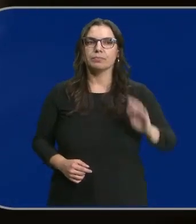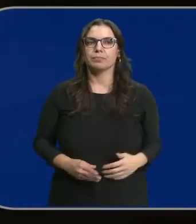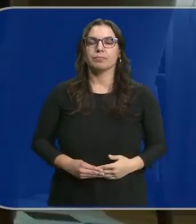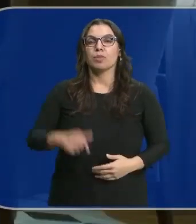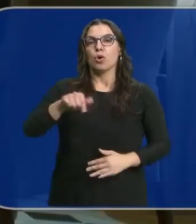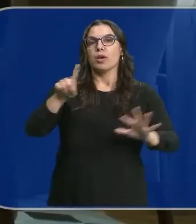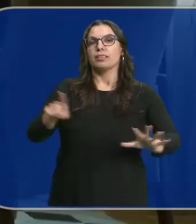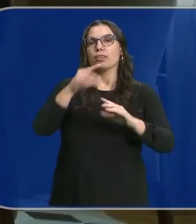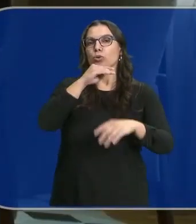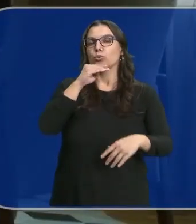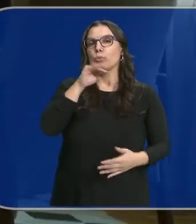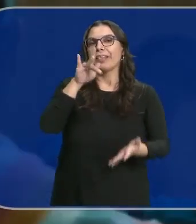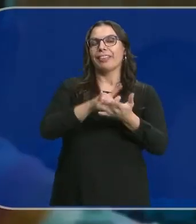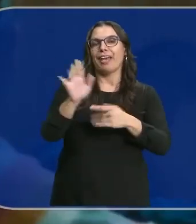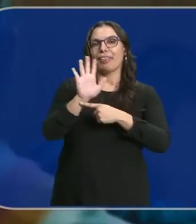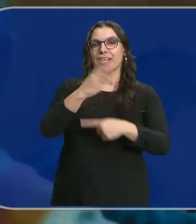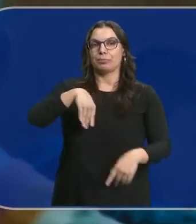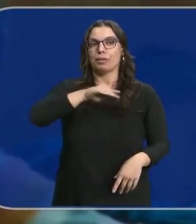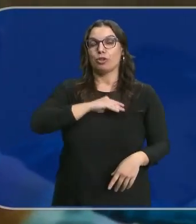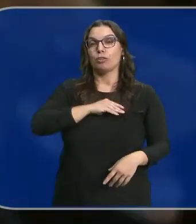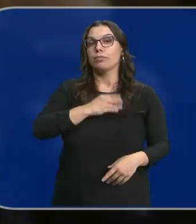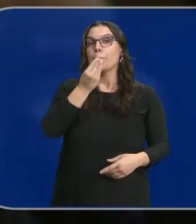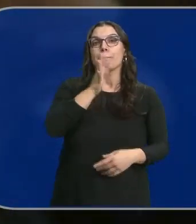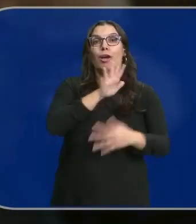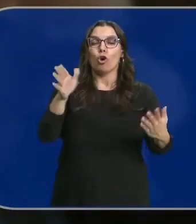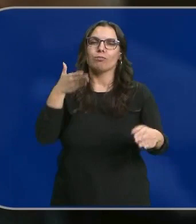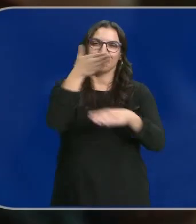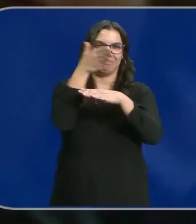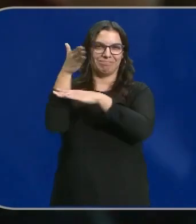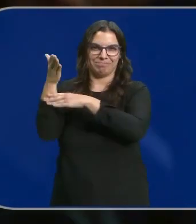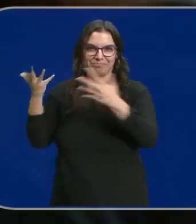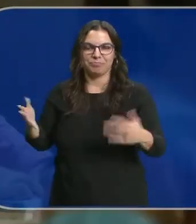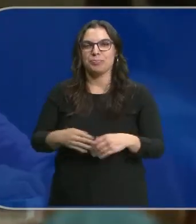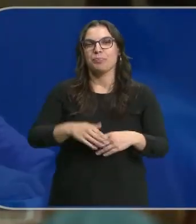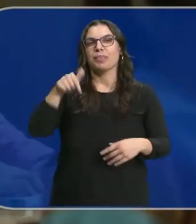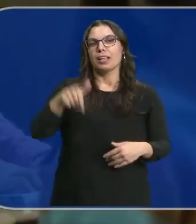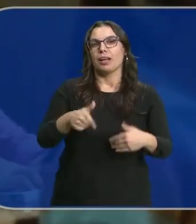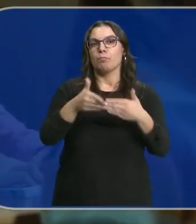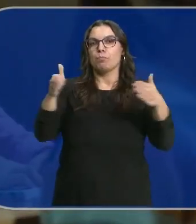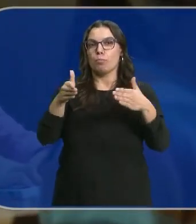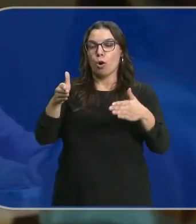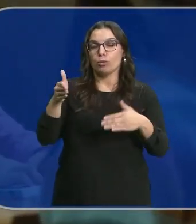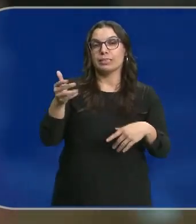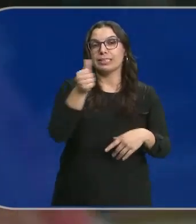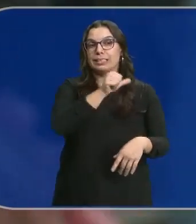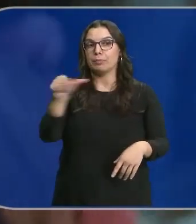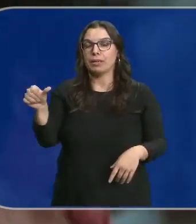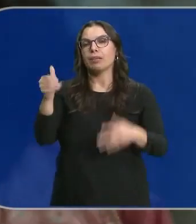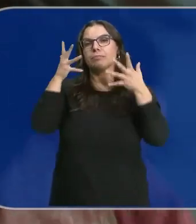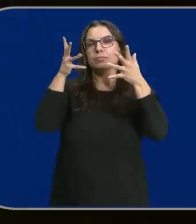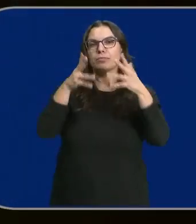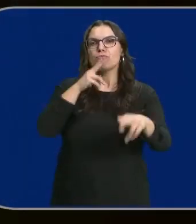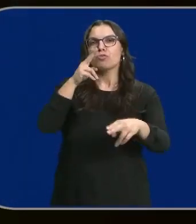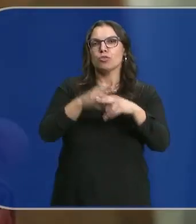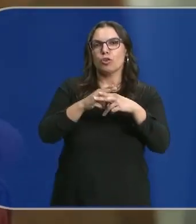Hoy, 6 de octubre, es el día del cine español y qué mejor manera de celebrarlo que acudiendo a las salas. Entre los estrenos de la semana le recomendamos Chinas.